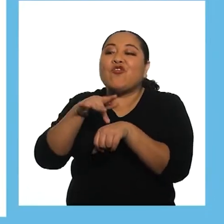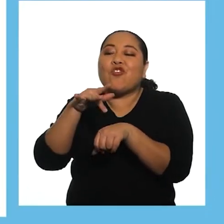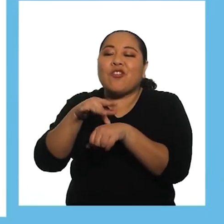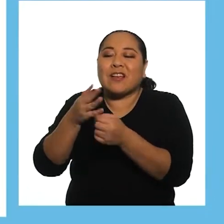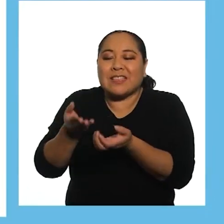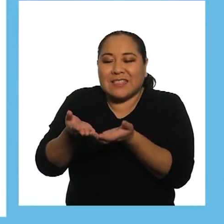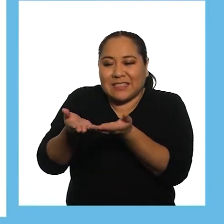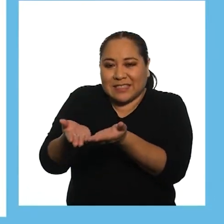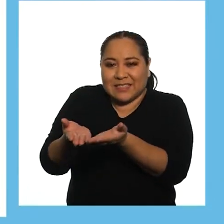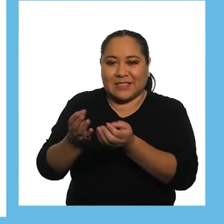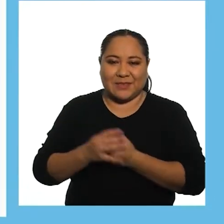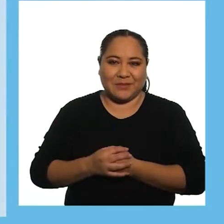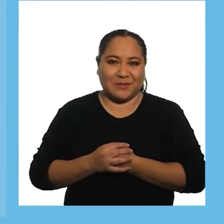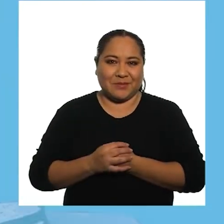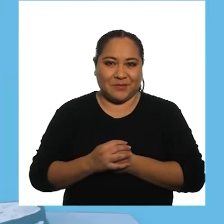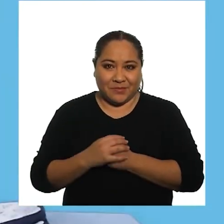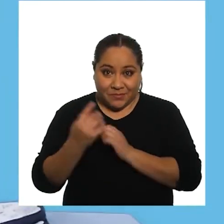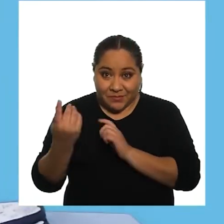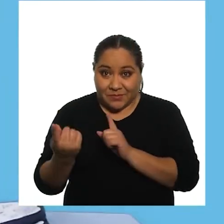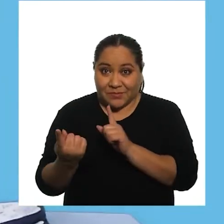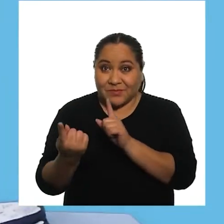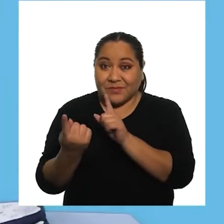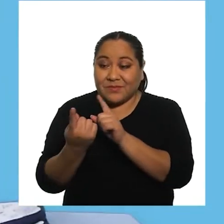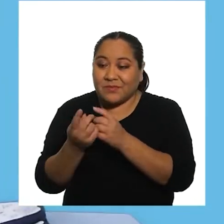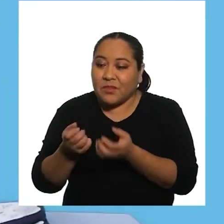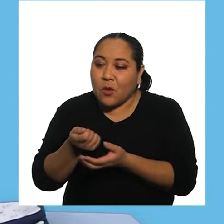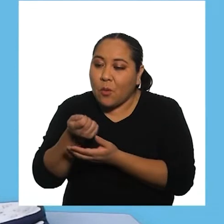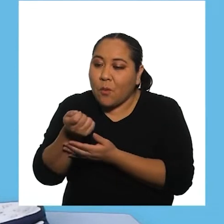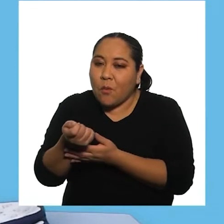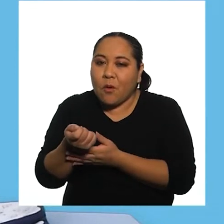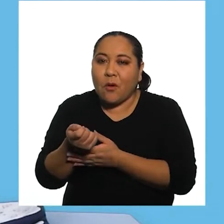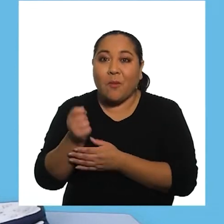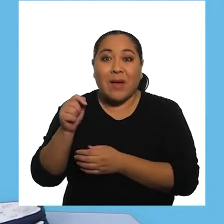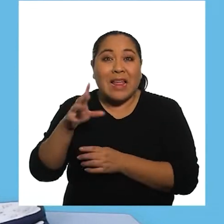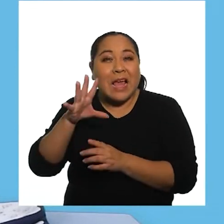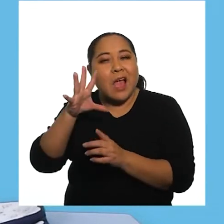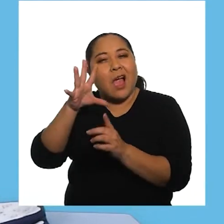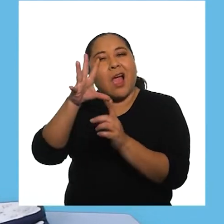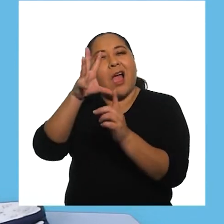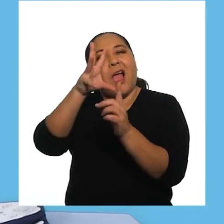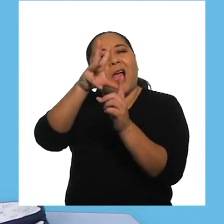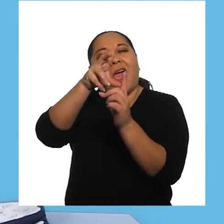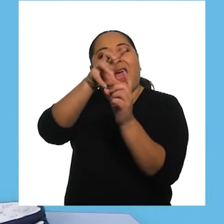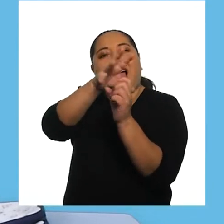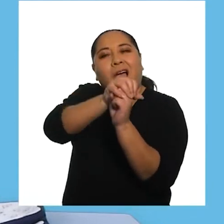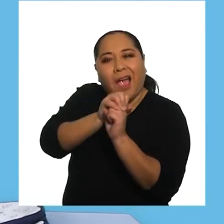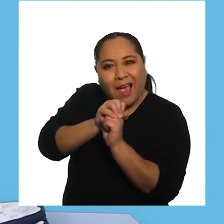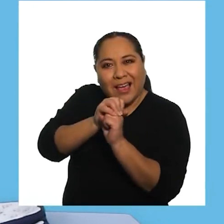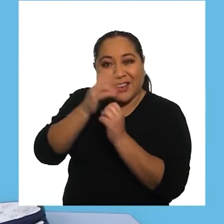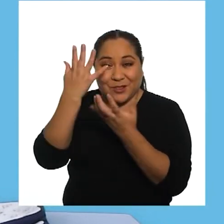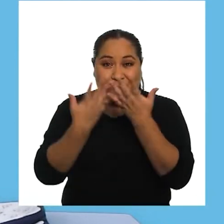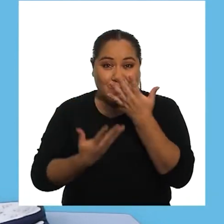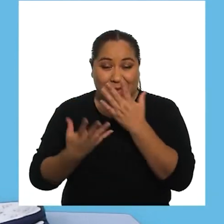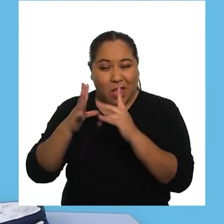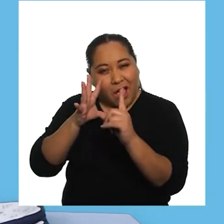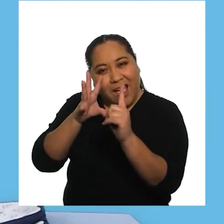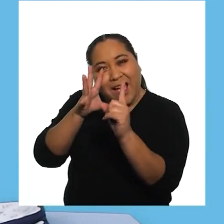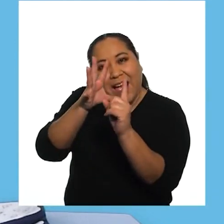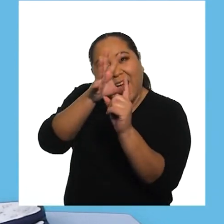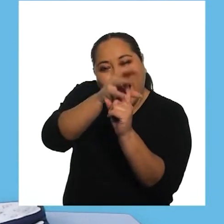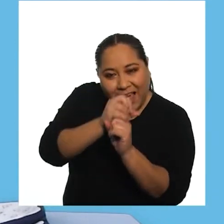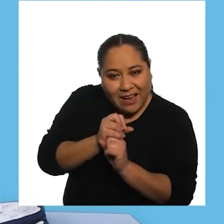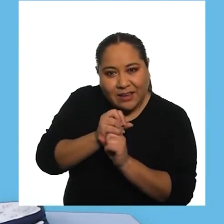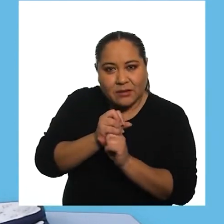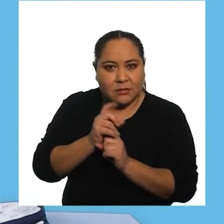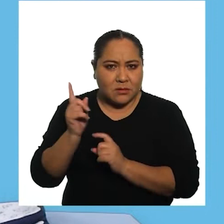que lo toques Acércale el sonajero un poco para que lo pueda alcanzar con sus